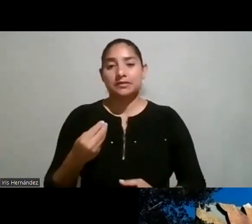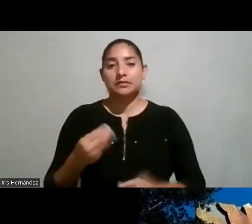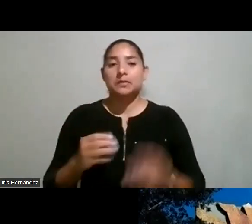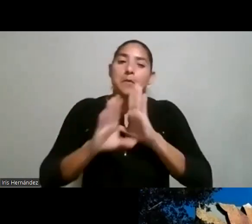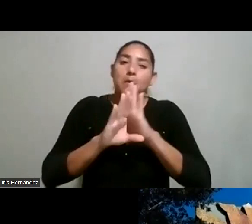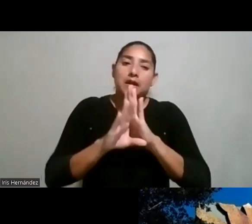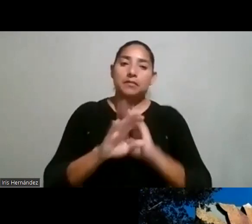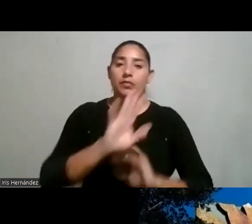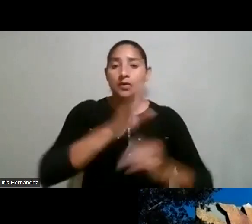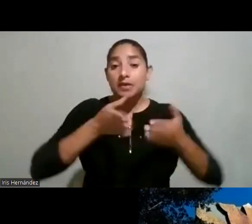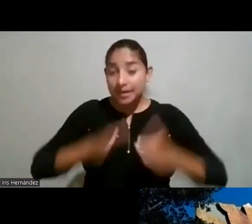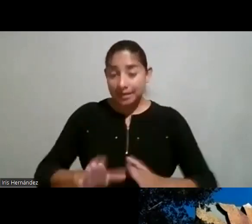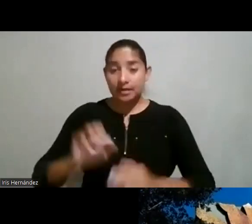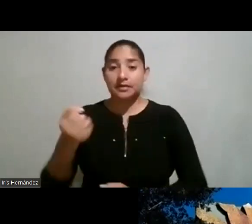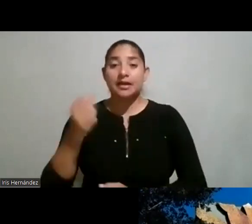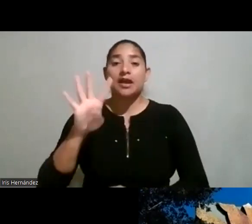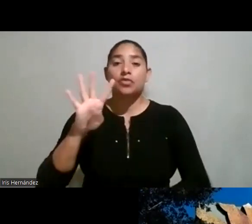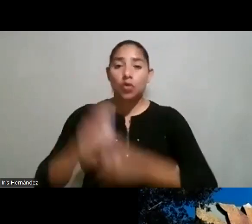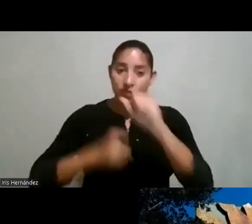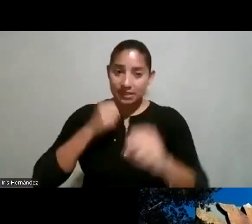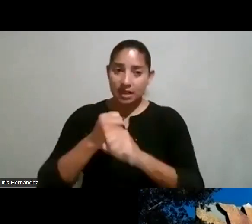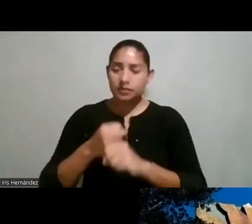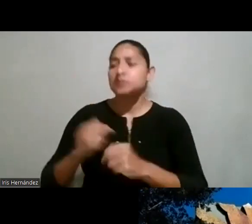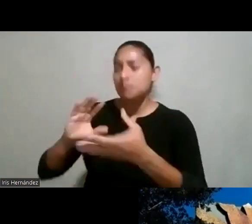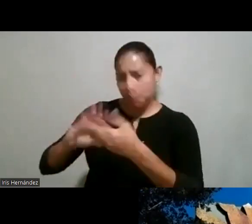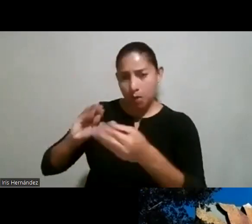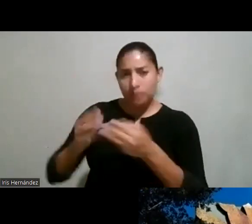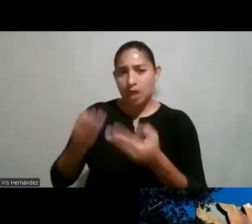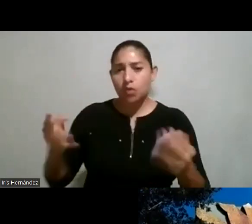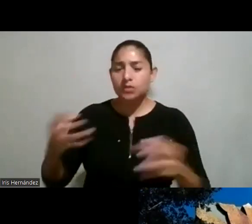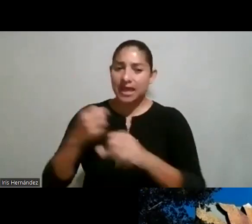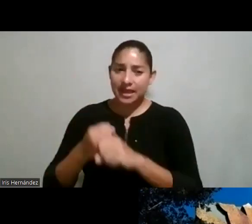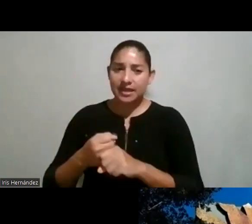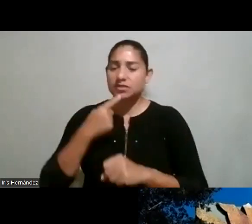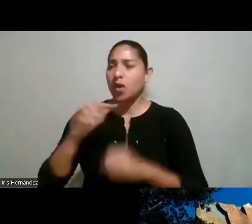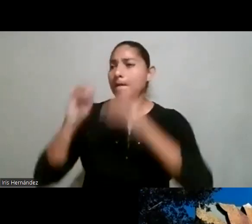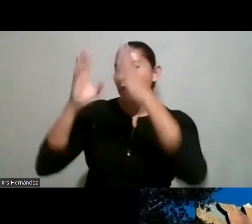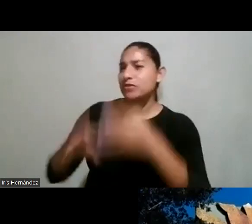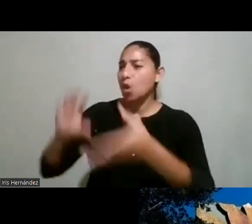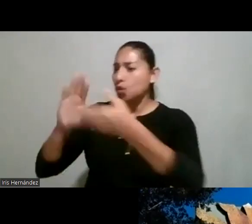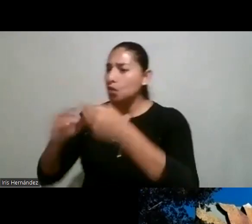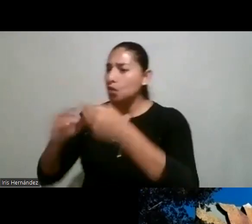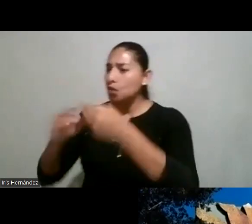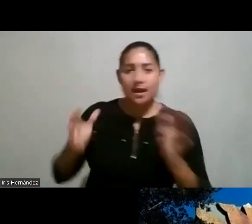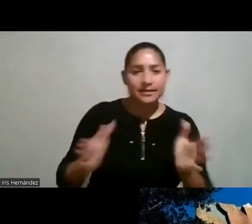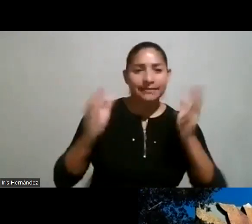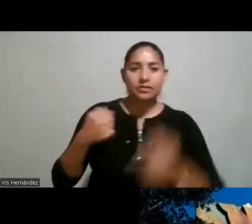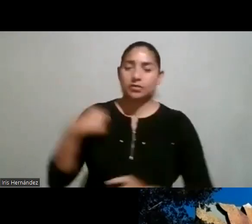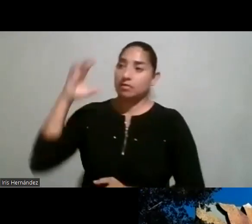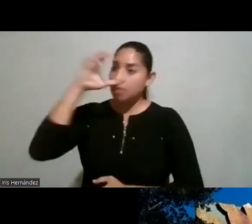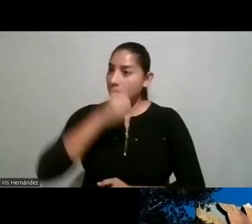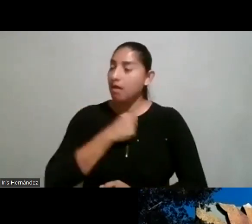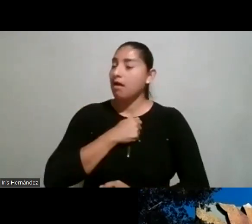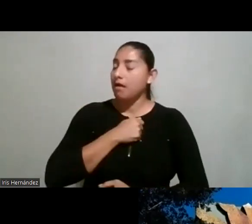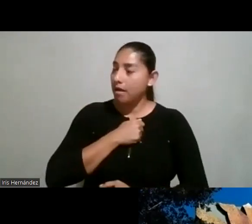tengo una hija de 14 años y cuando ella me cuenta verdad las cosas que que hizo dijo la profe o el profe para motivarle todo y yo qué